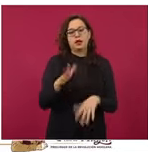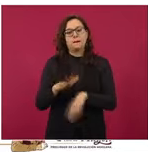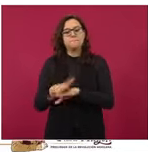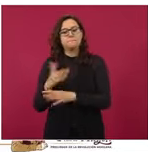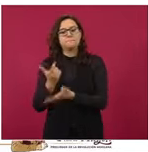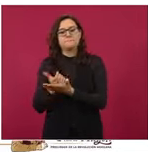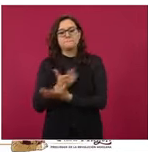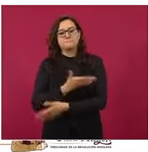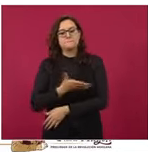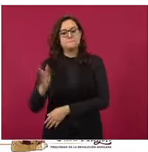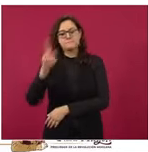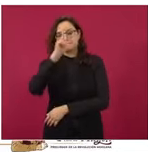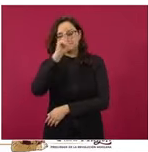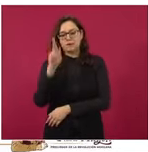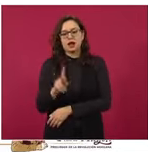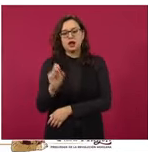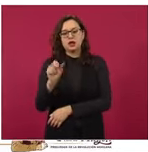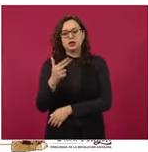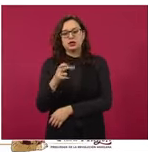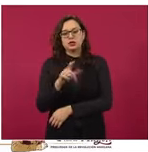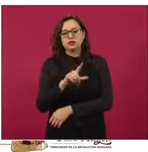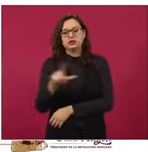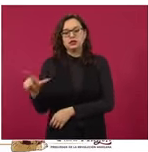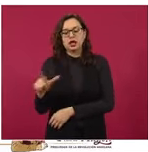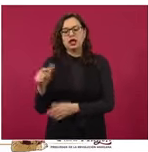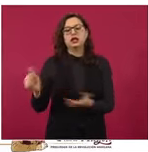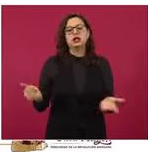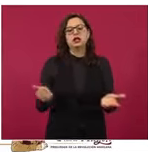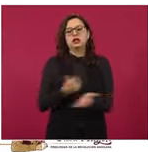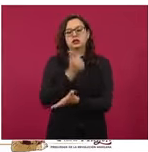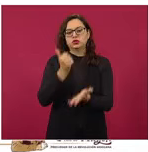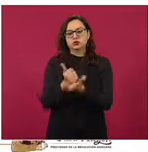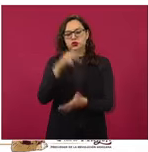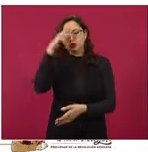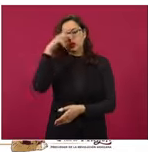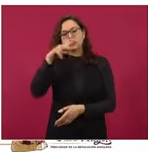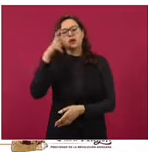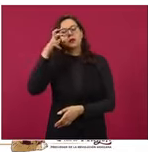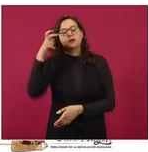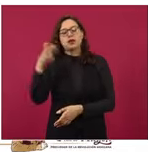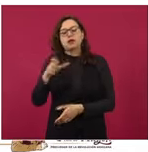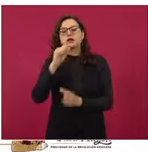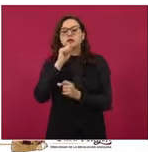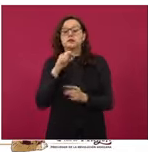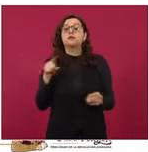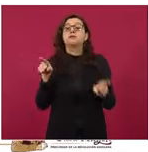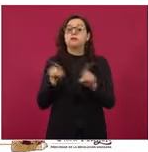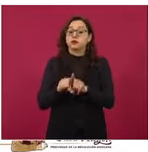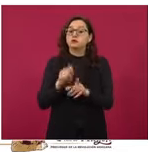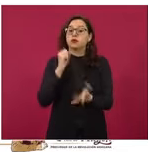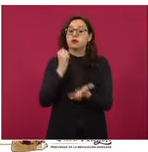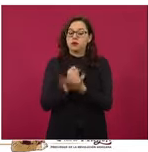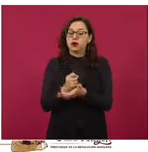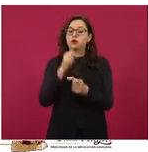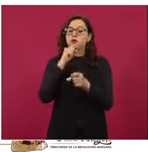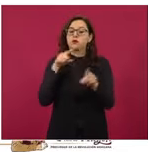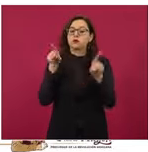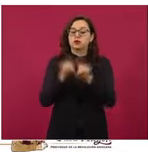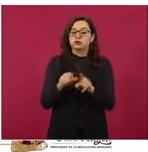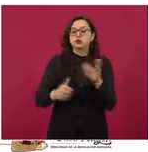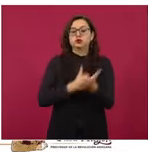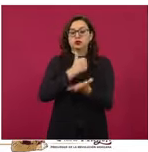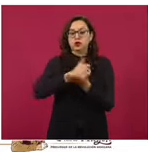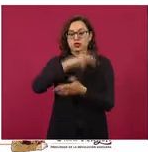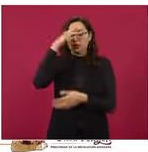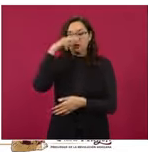Ciudad de México, y 25.99 también de Shell en la Álvaro Obregón, aquí en la Ciudad de México. Shell anda muy volado aquí en la